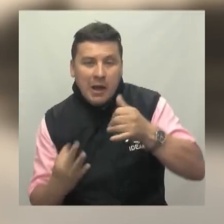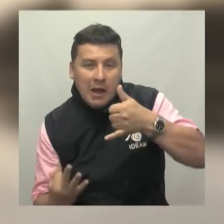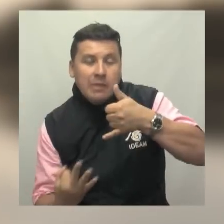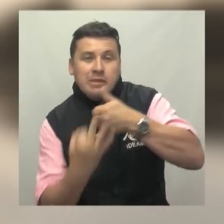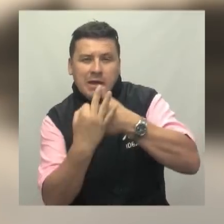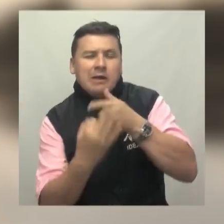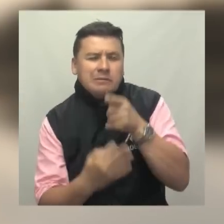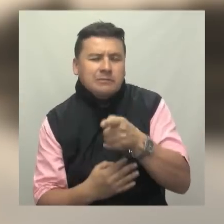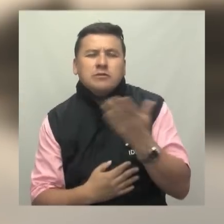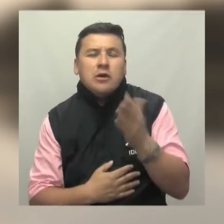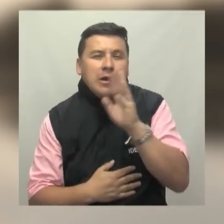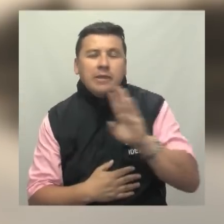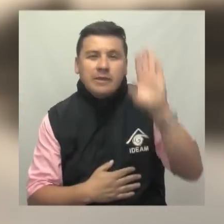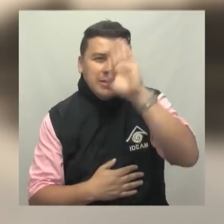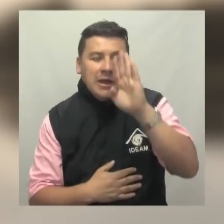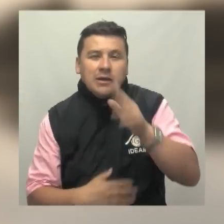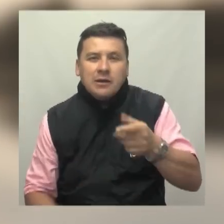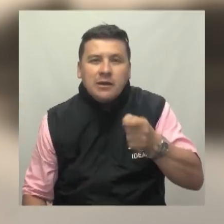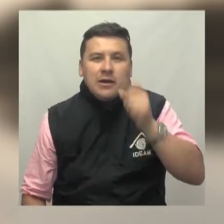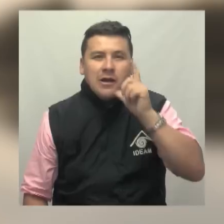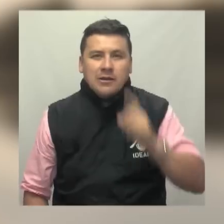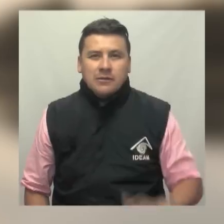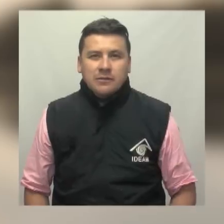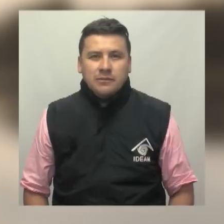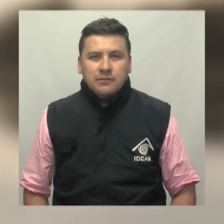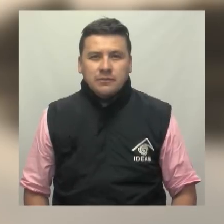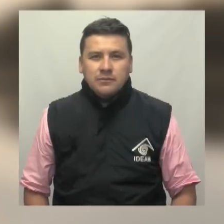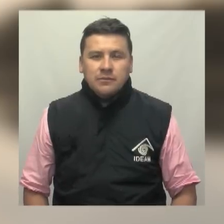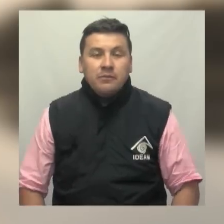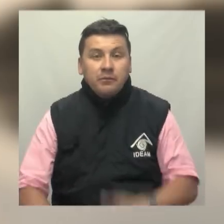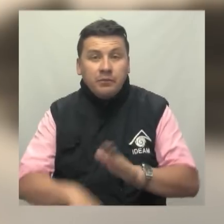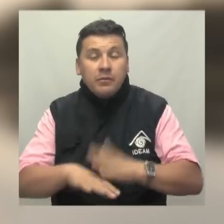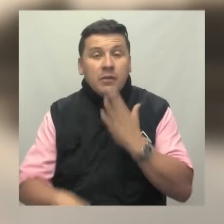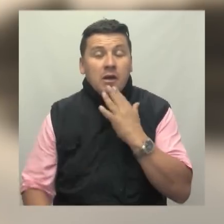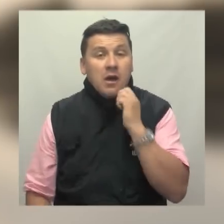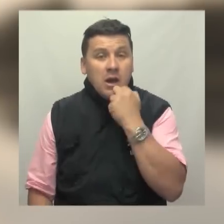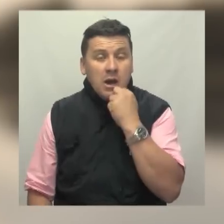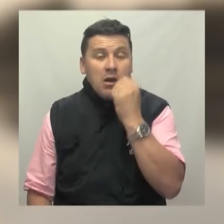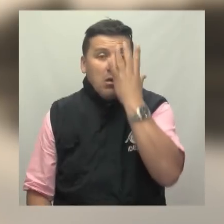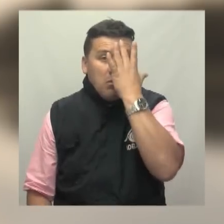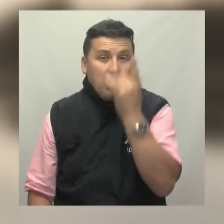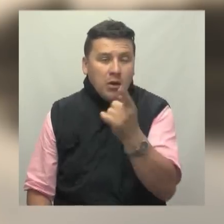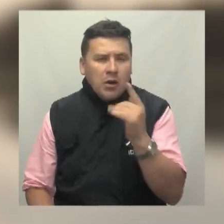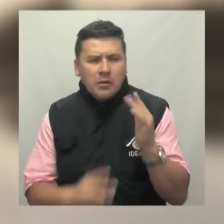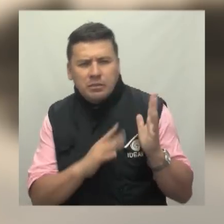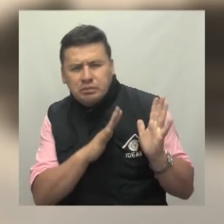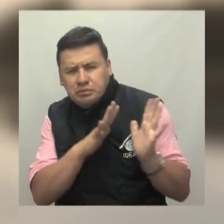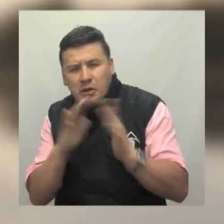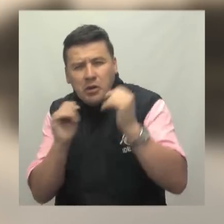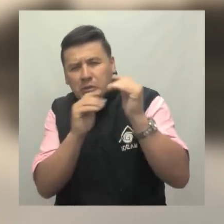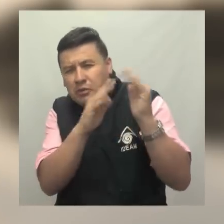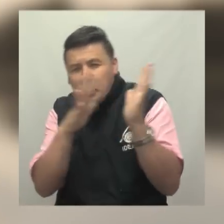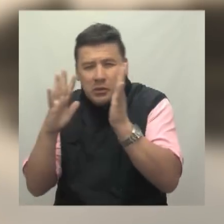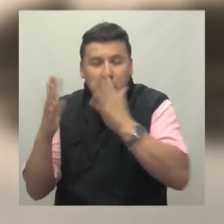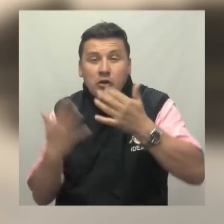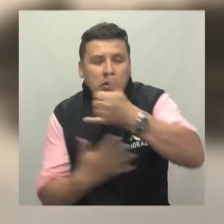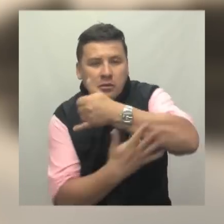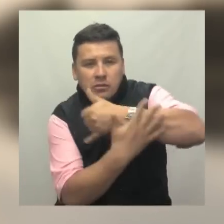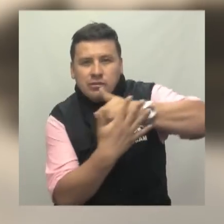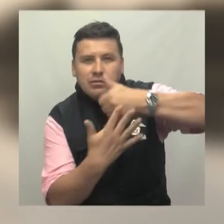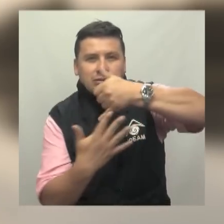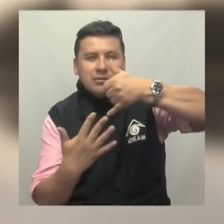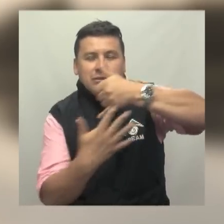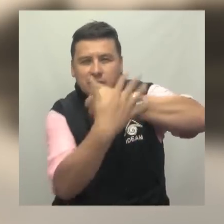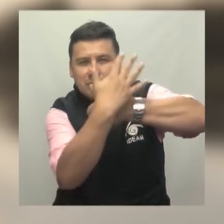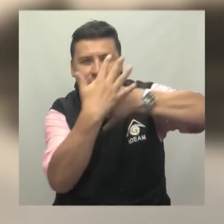andina, especialmente en el departamento de Caldas. Alerta naranja por mal tiempo con vientos y oleaje fuerte en el mar Caribe